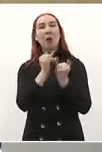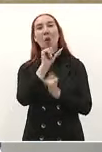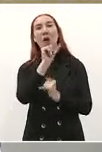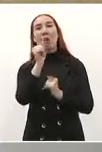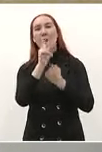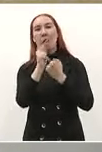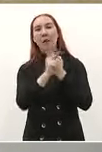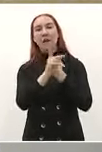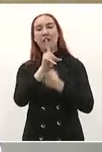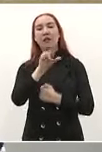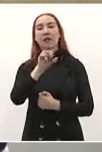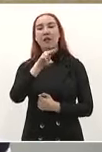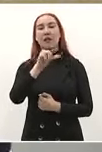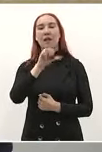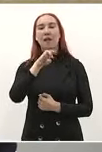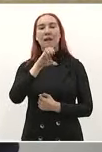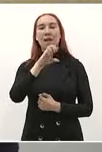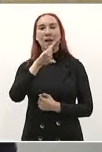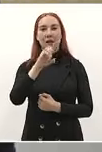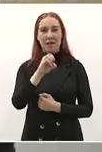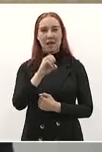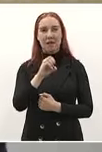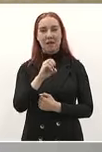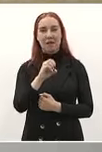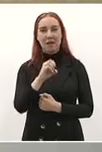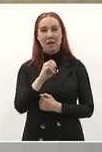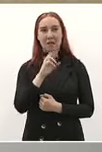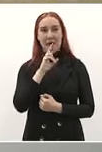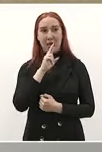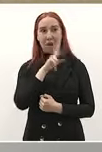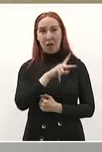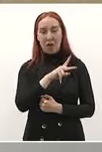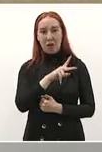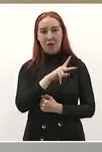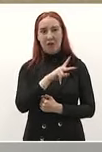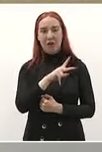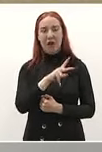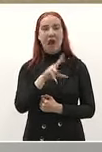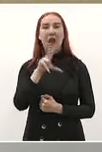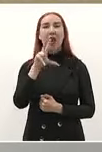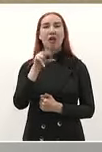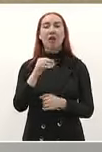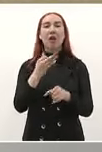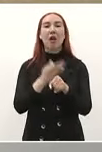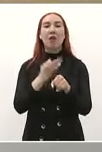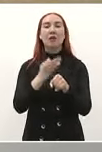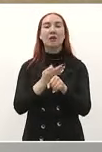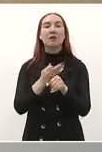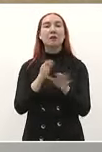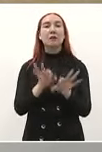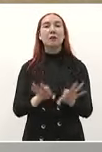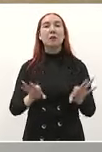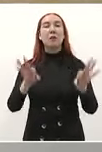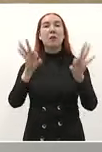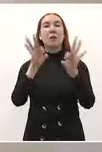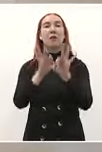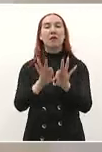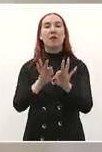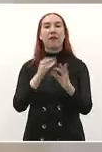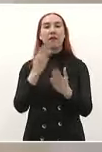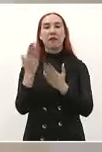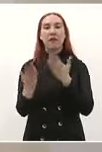dicho que no va a ser mejor que el de Dinamarca va a ser el sistema de salud pública gratuito